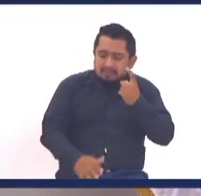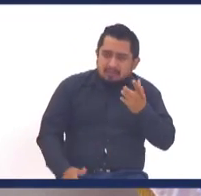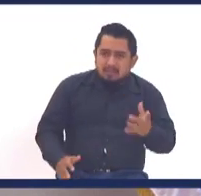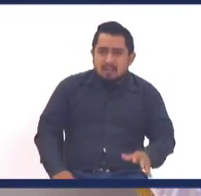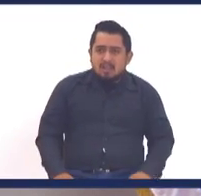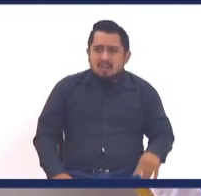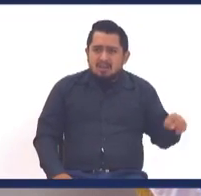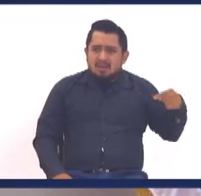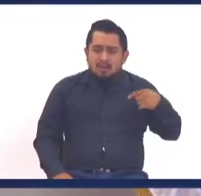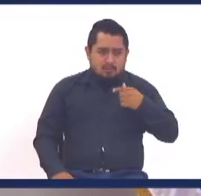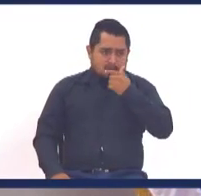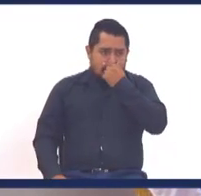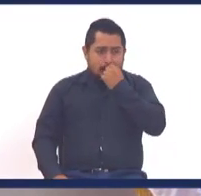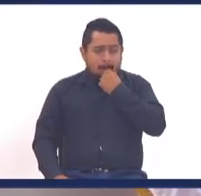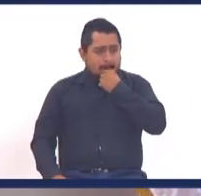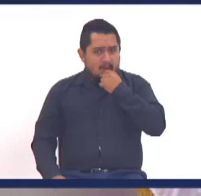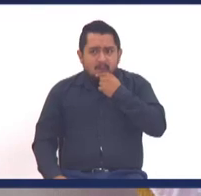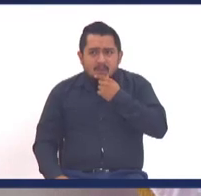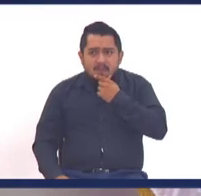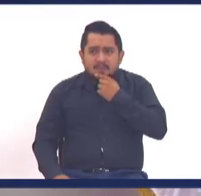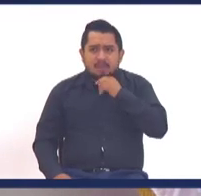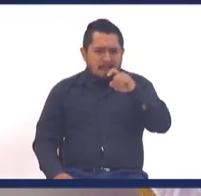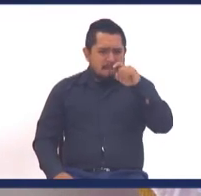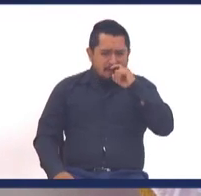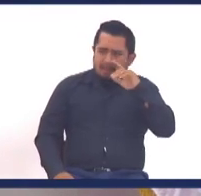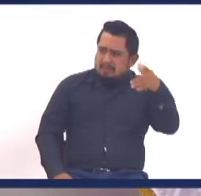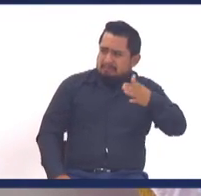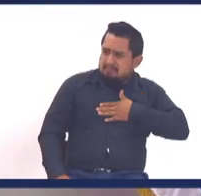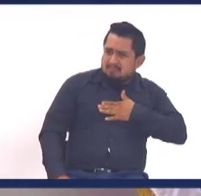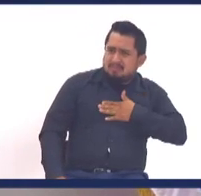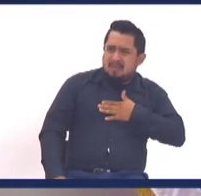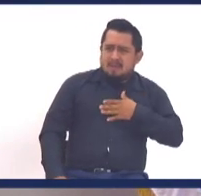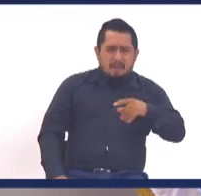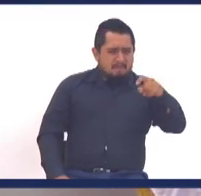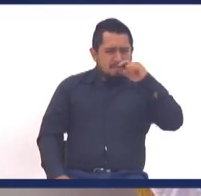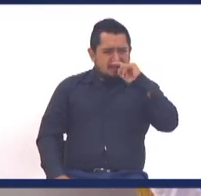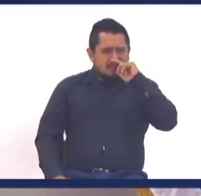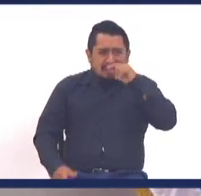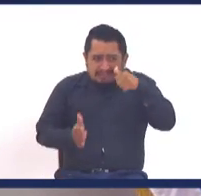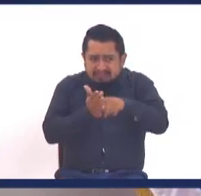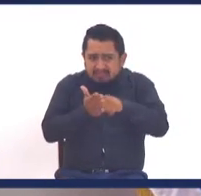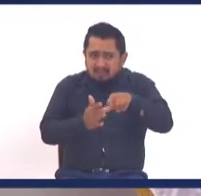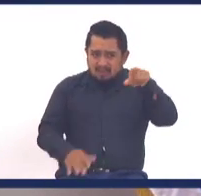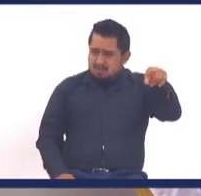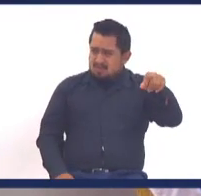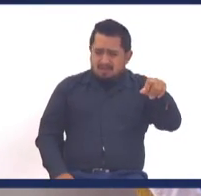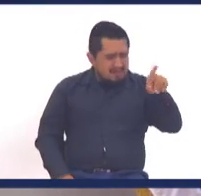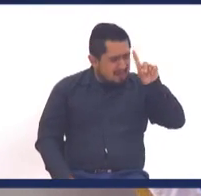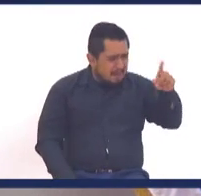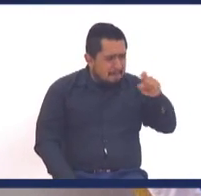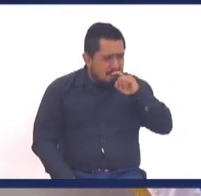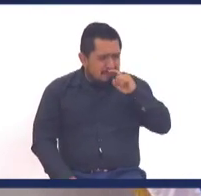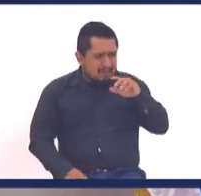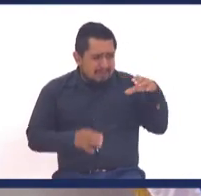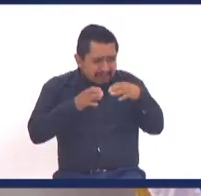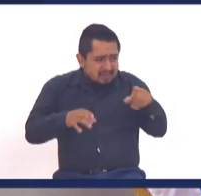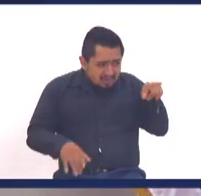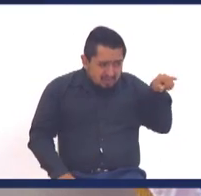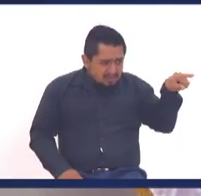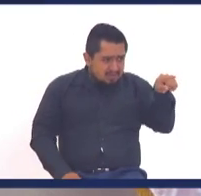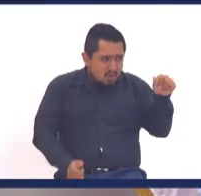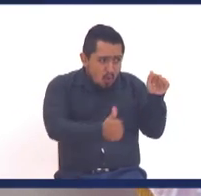ahora me pregunta, wow, tu papá que nunca viste, tu papá que no te asentó, tu papá que no estuvo en tus cumpleaños,